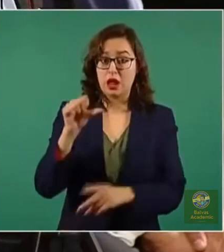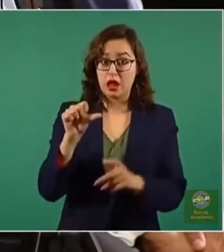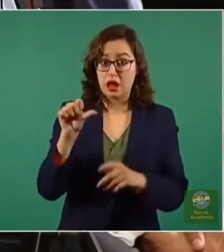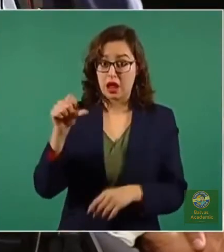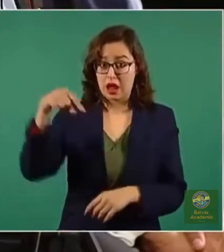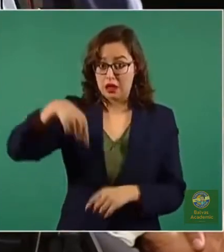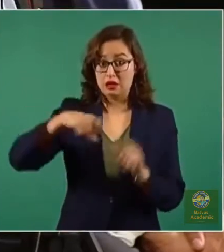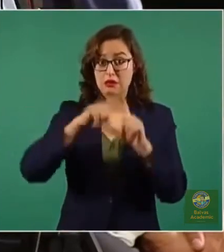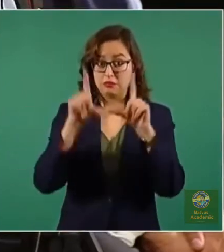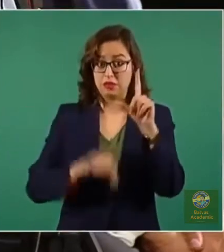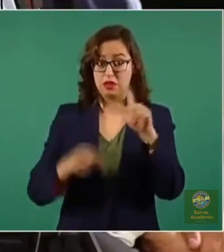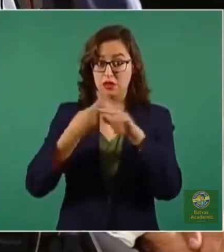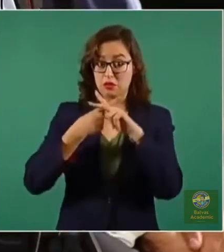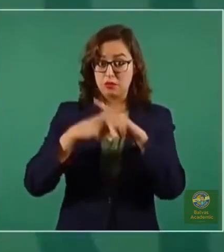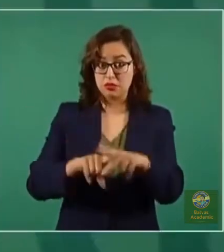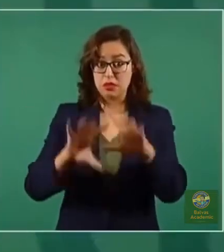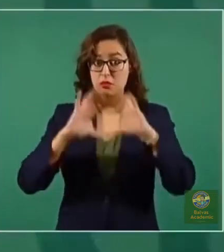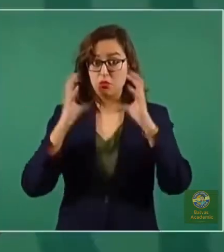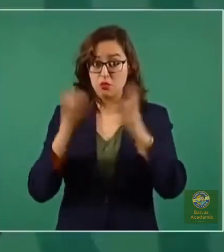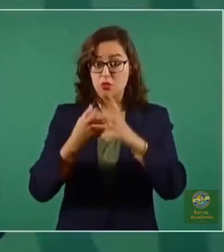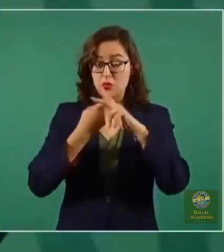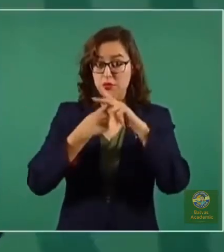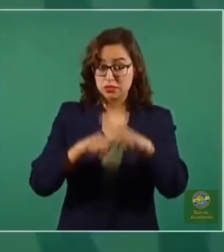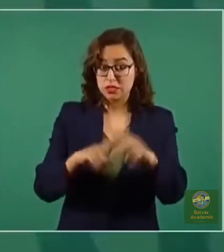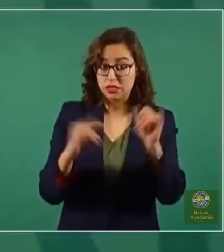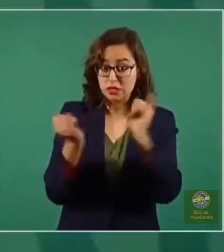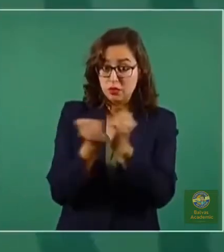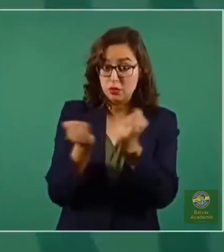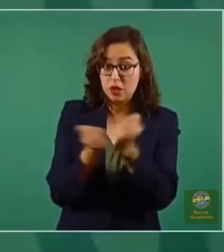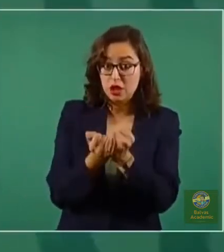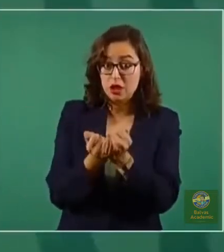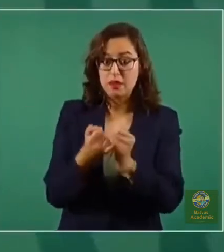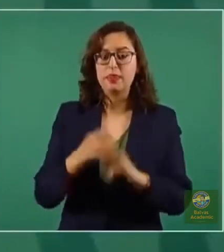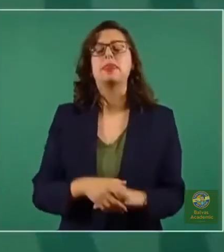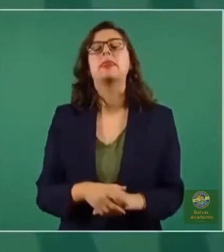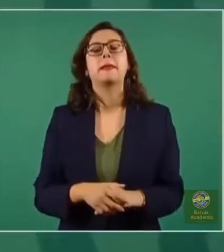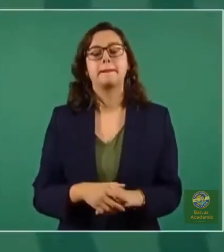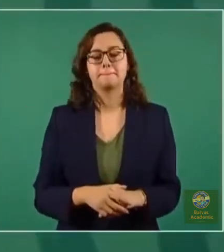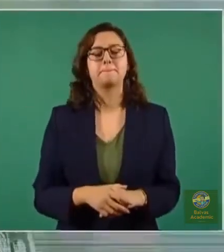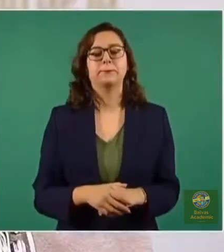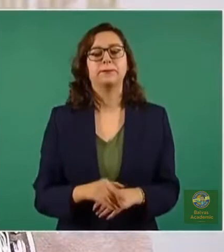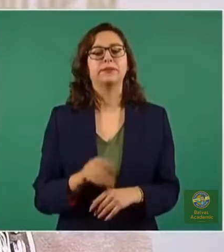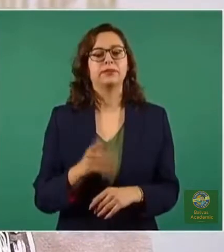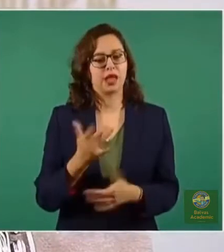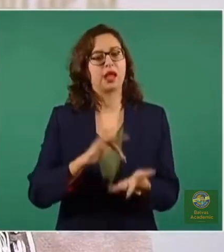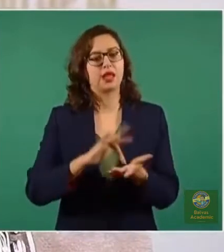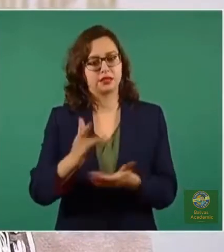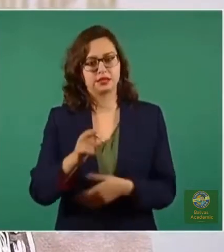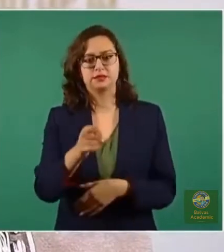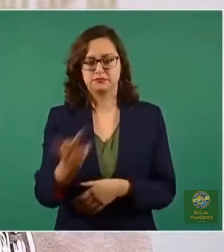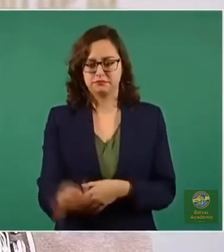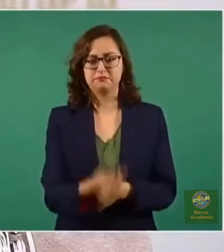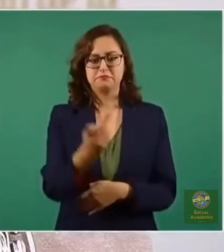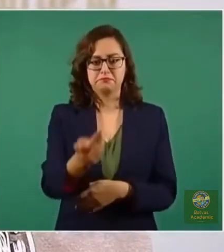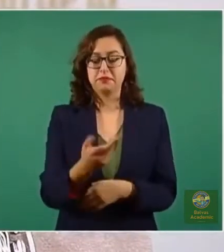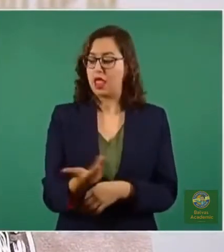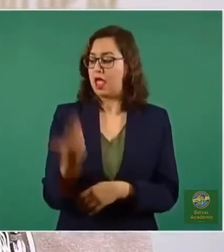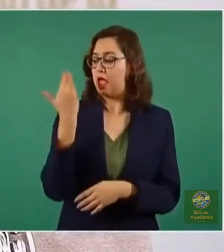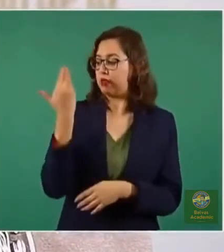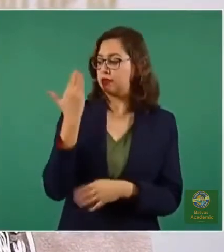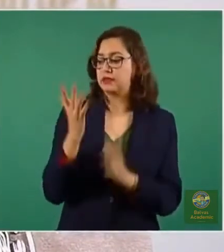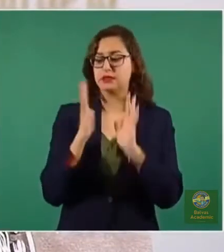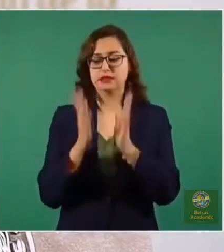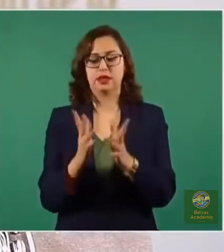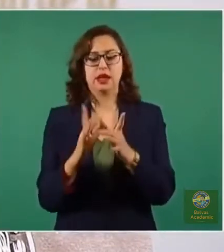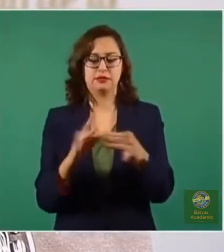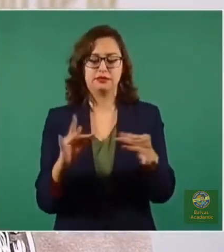vacunación en todo el mundo? Es semejante, gracias por mencionarlo. Lo habíamos comentado hace unos pocos semanas, pero es